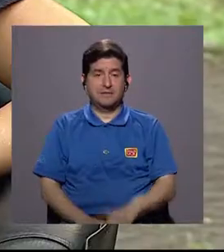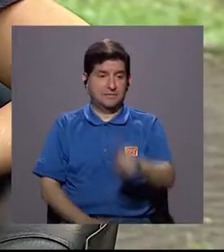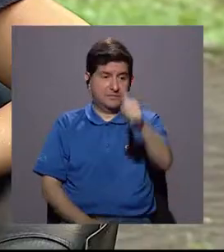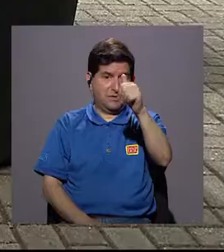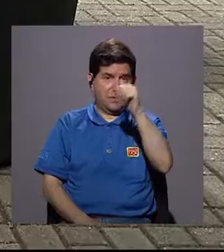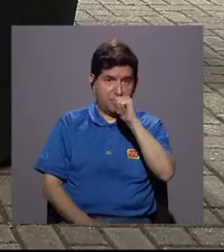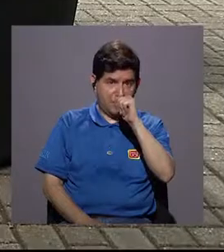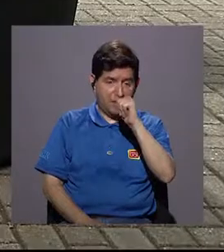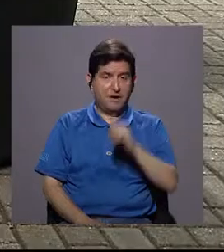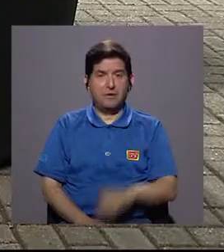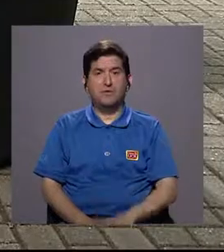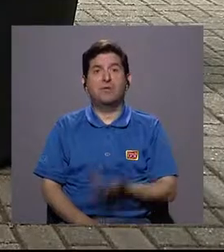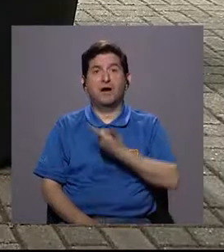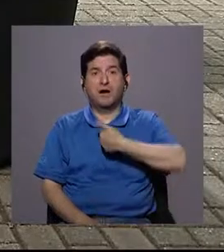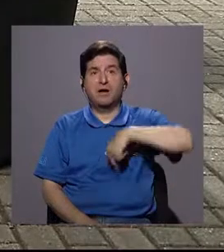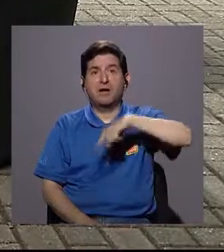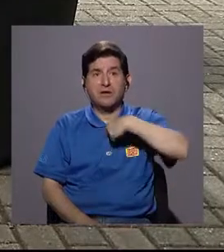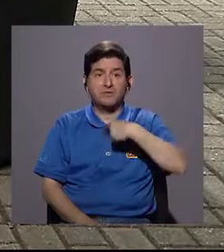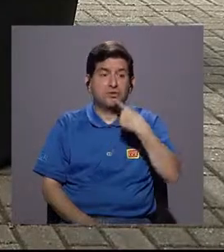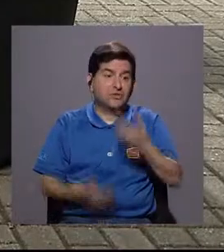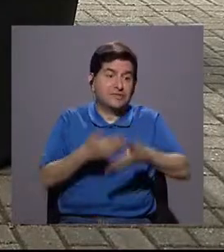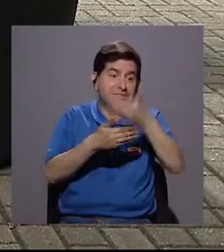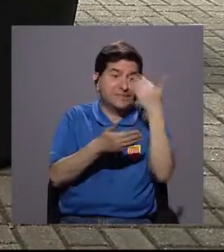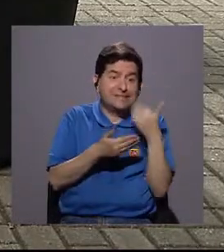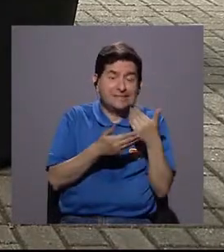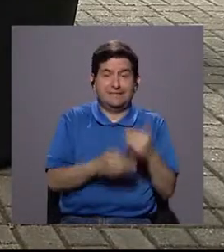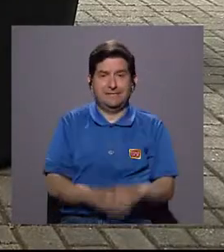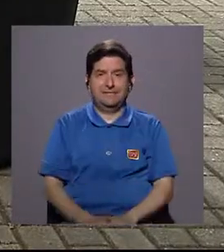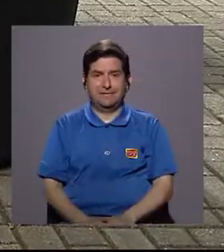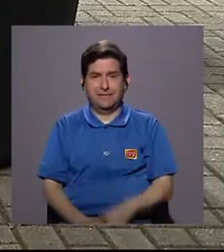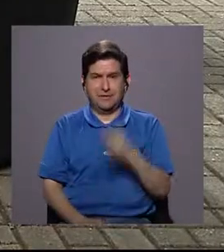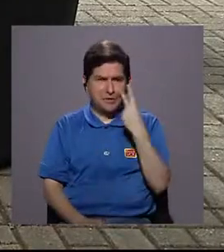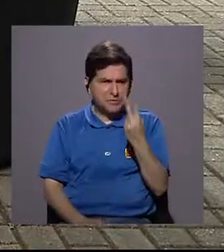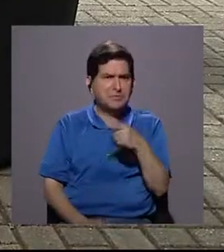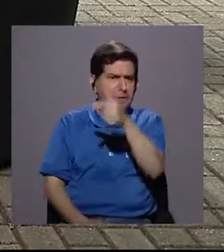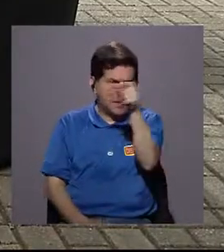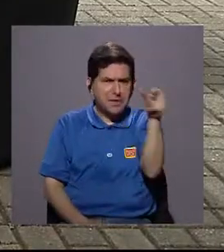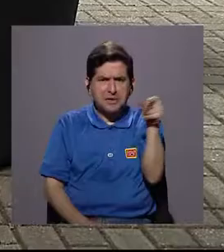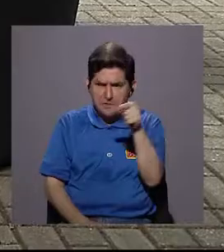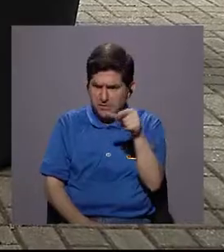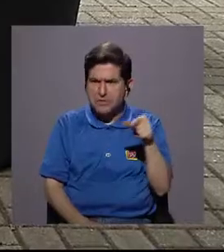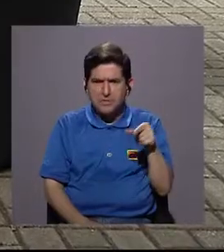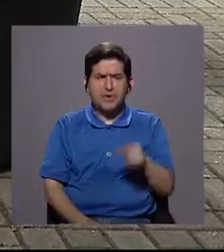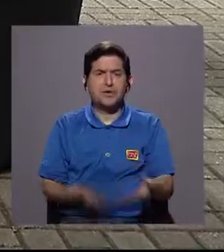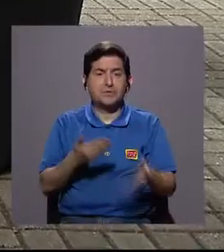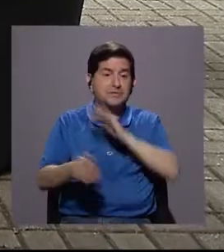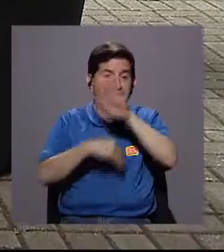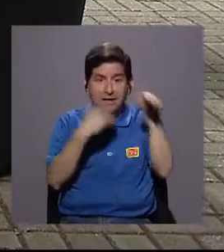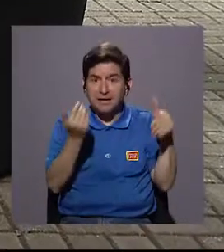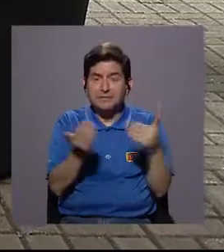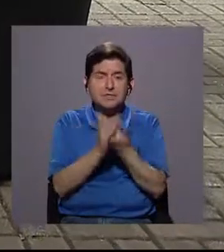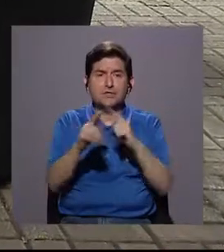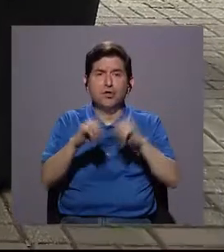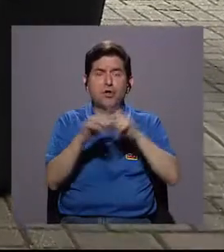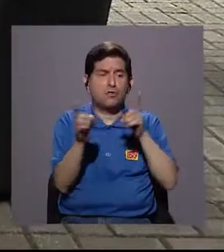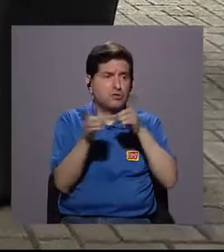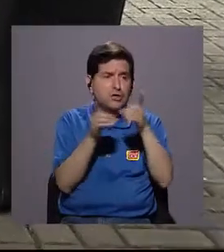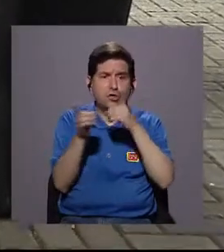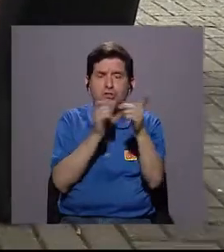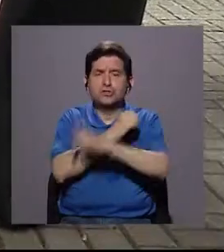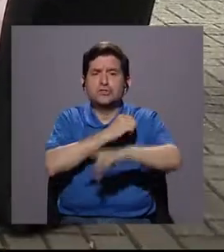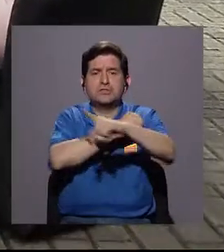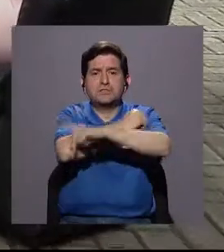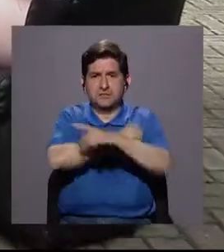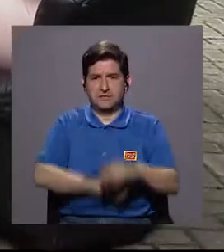hídrica que nosotros, como lo decía anteriormente, como lo podemos ver, hay ríos en casi todos los distritos de este